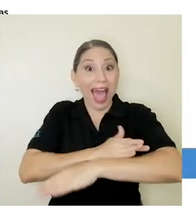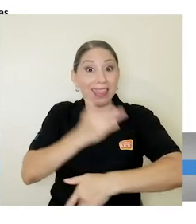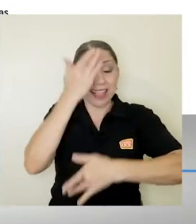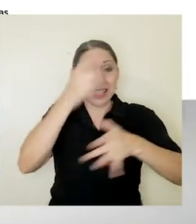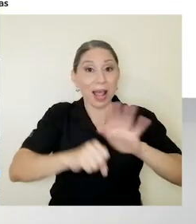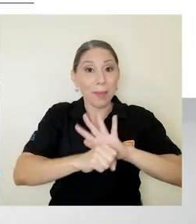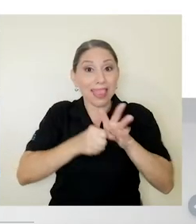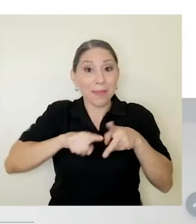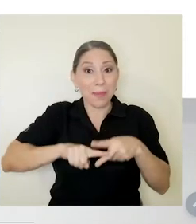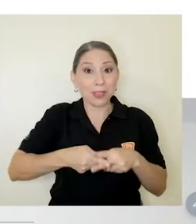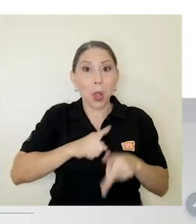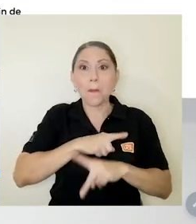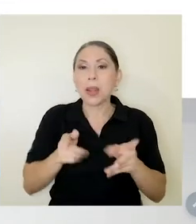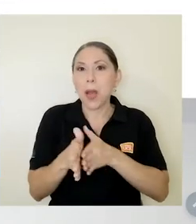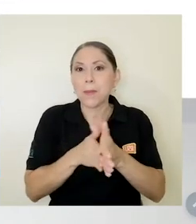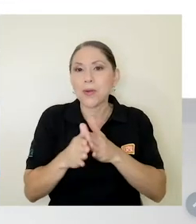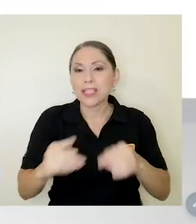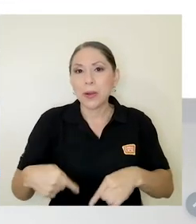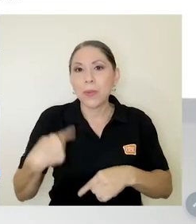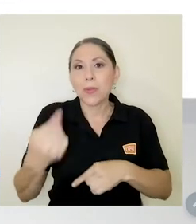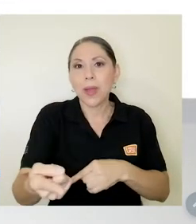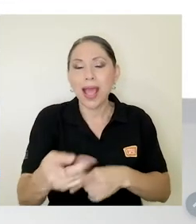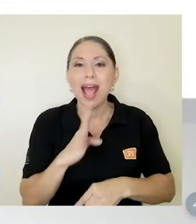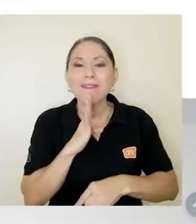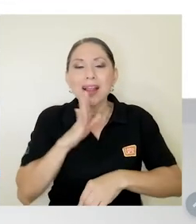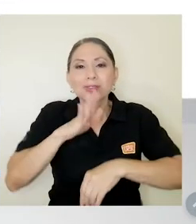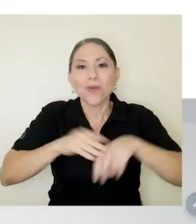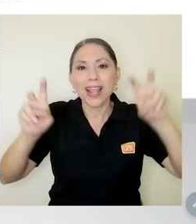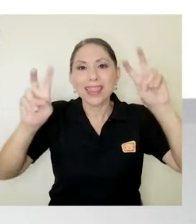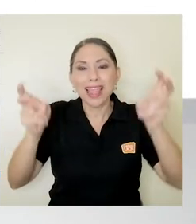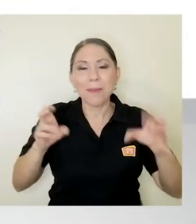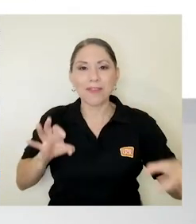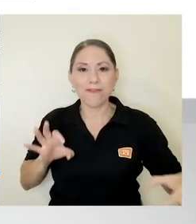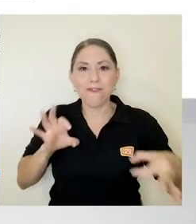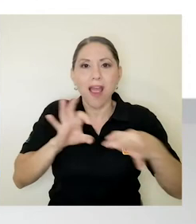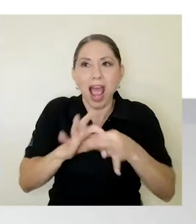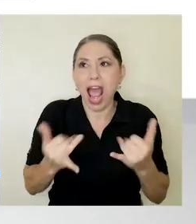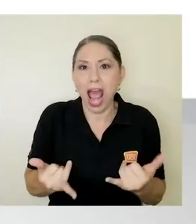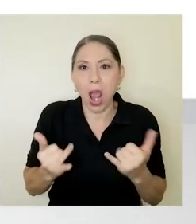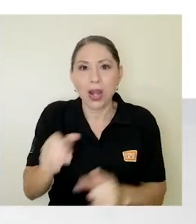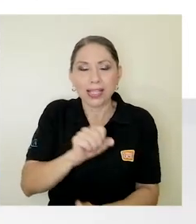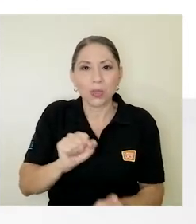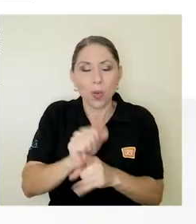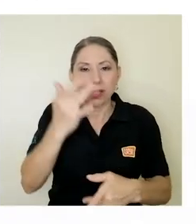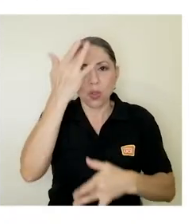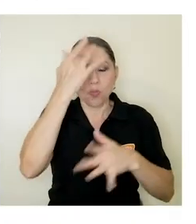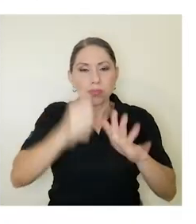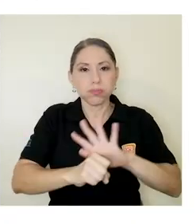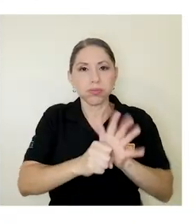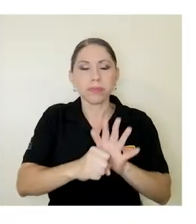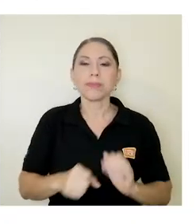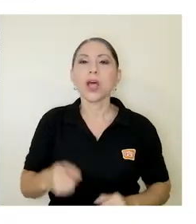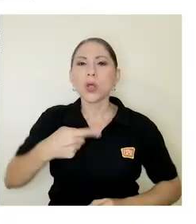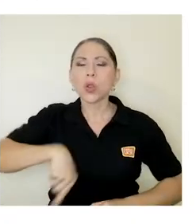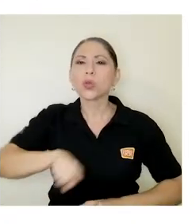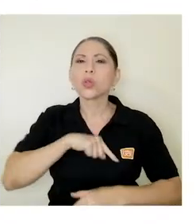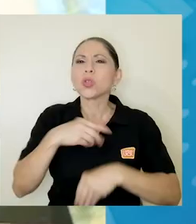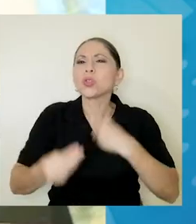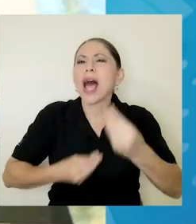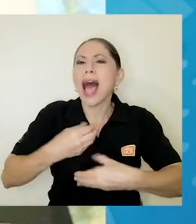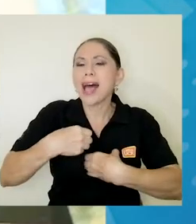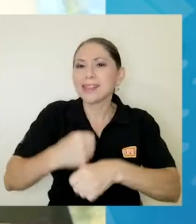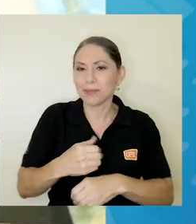pandemia, aprovecharán la siguiente temporada para tocar temas relacionados con la crisis actual. Lo que hacemos es